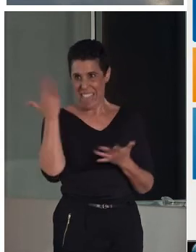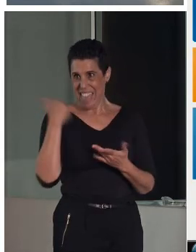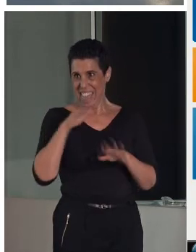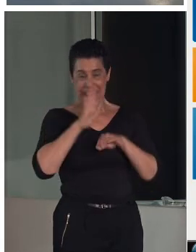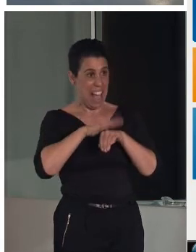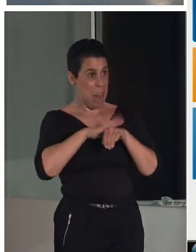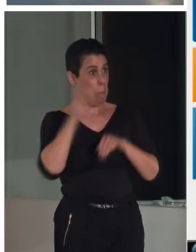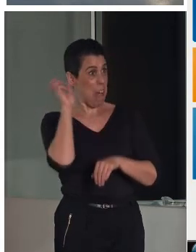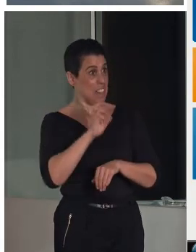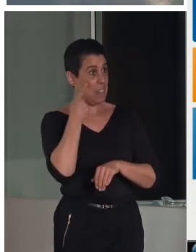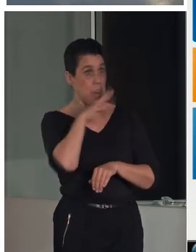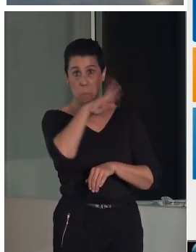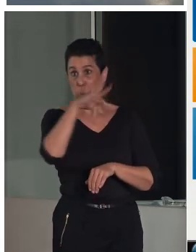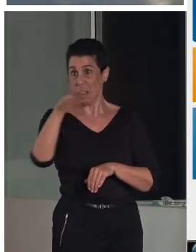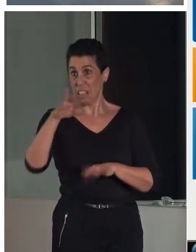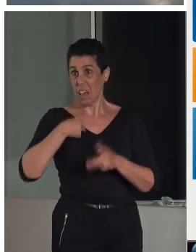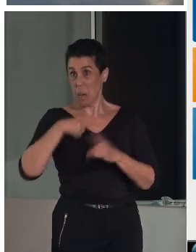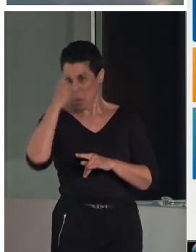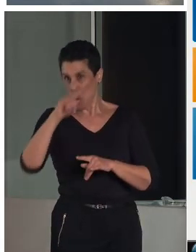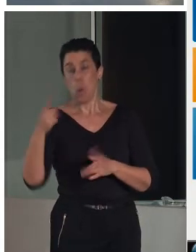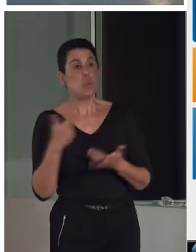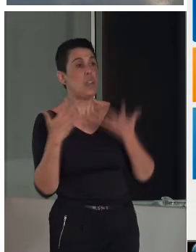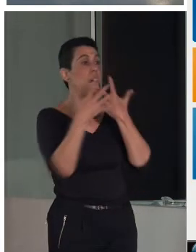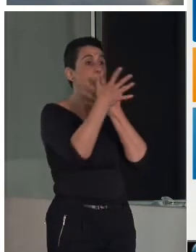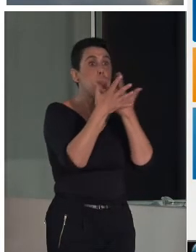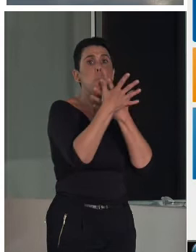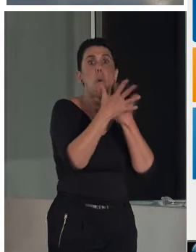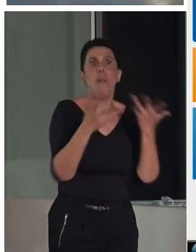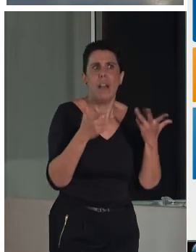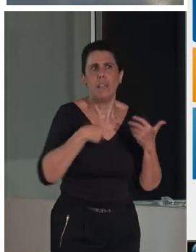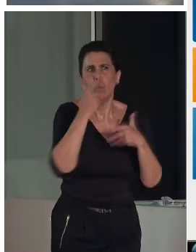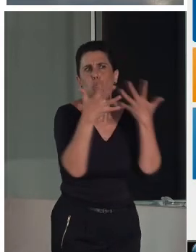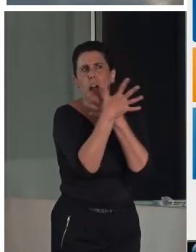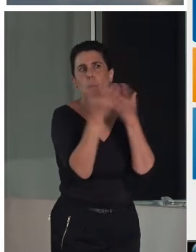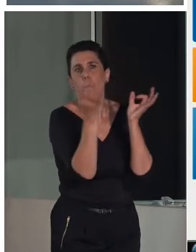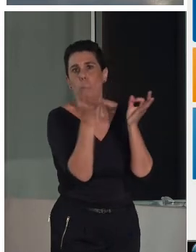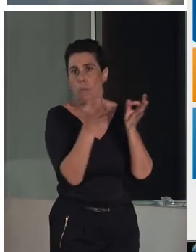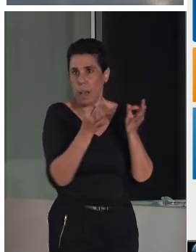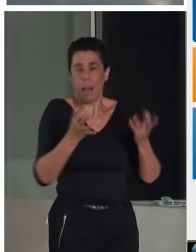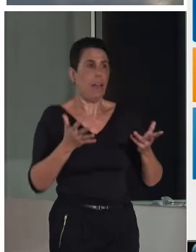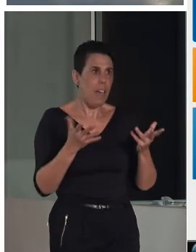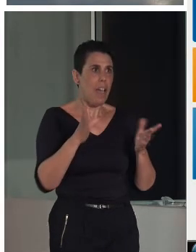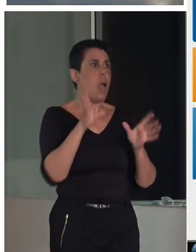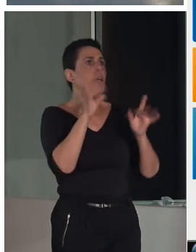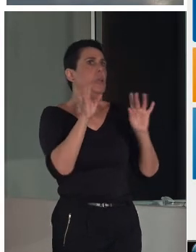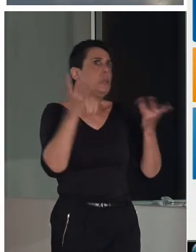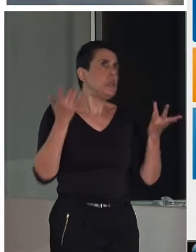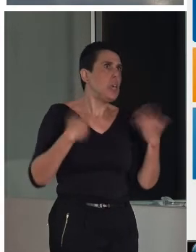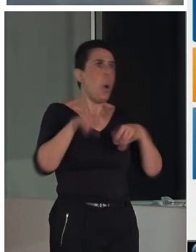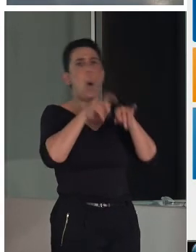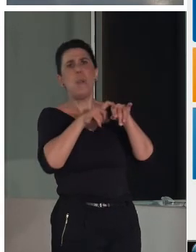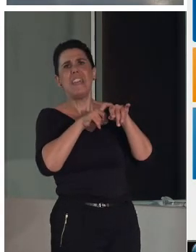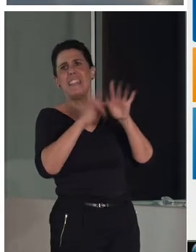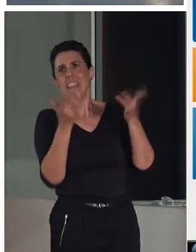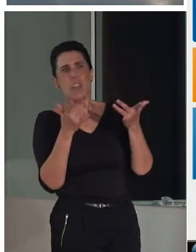vimos varios sitios y te dicen no sé si sabes lo que es el mudéjar. Esa la frase, ¿no? Es un estilo en el que